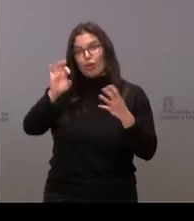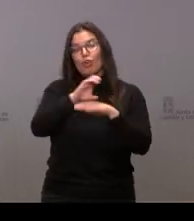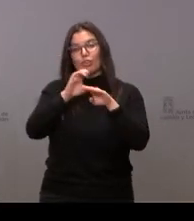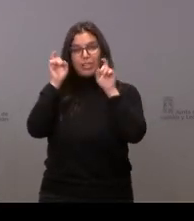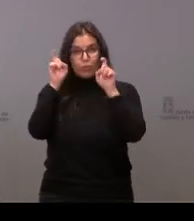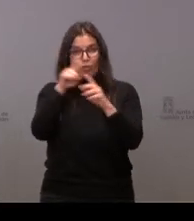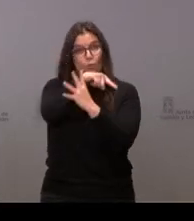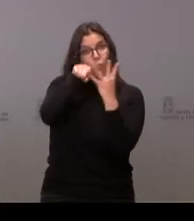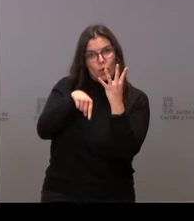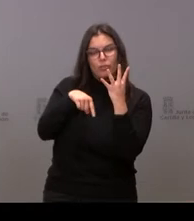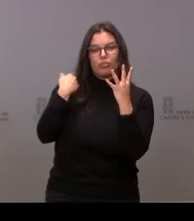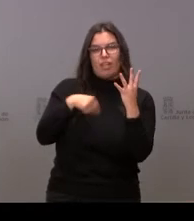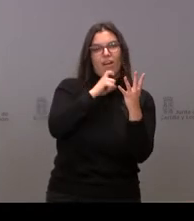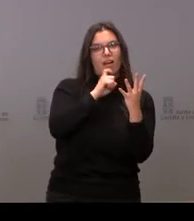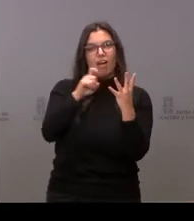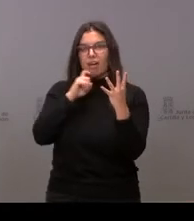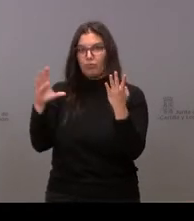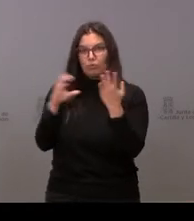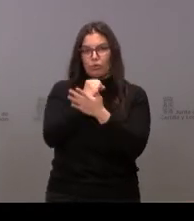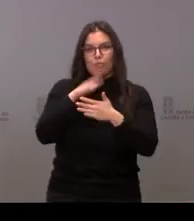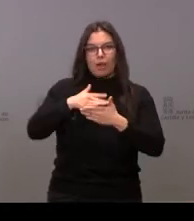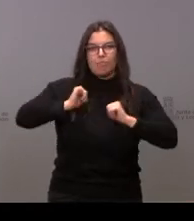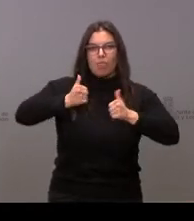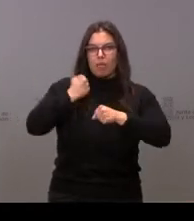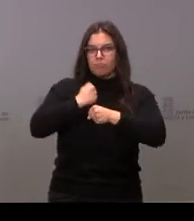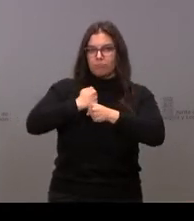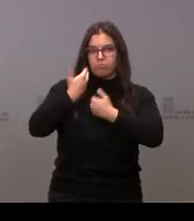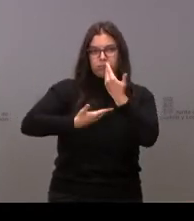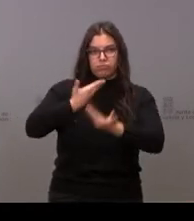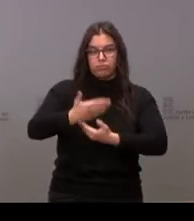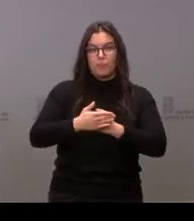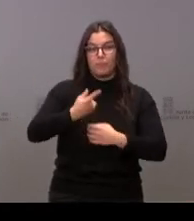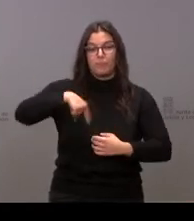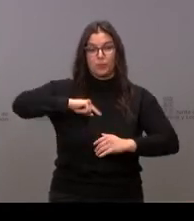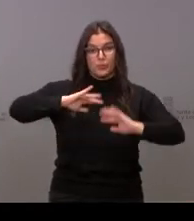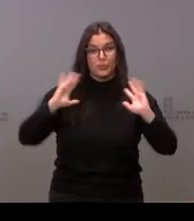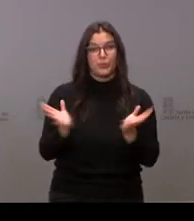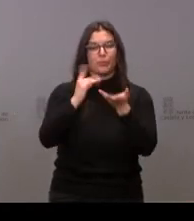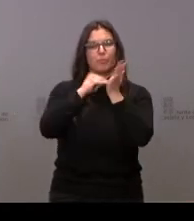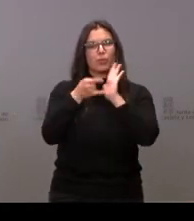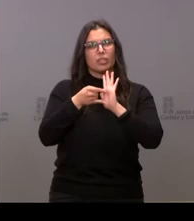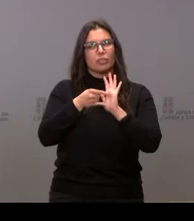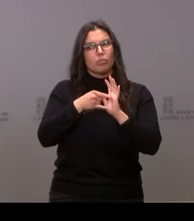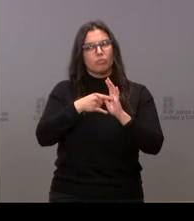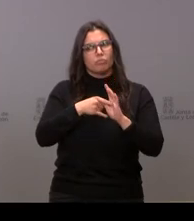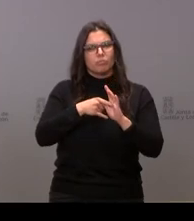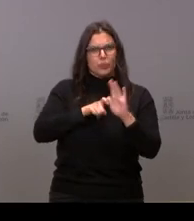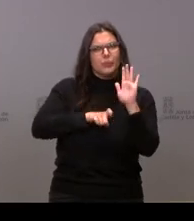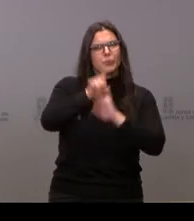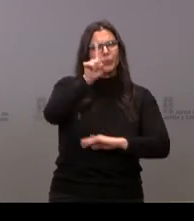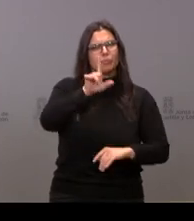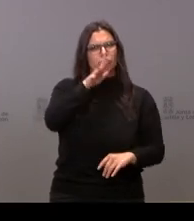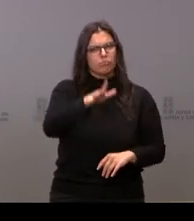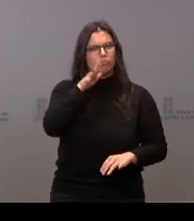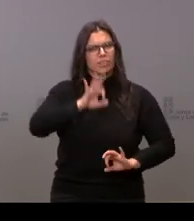Consejería de Educación. estamos impulsando un proyecto especialmente ambicioso para la ciudad